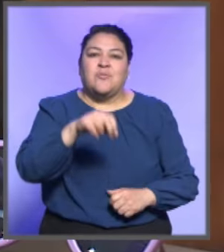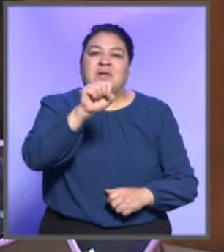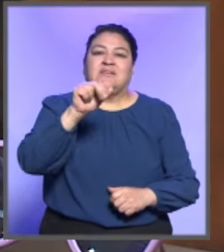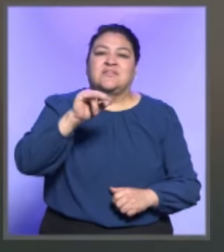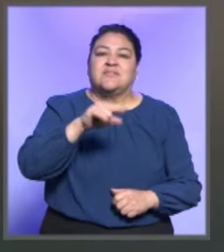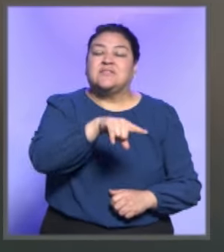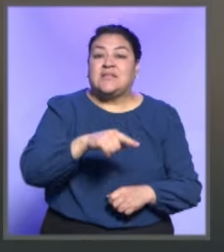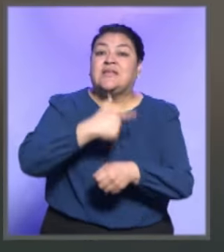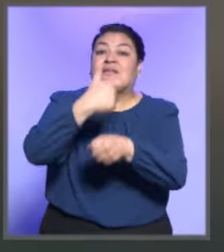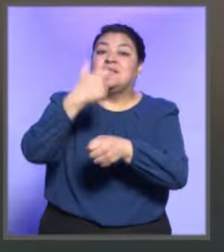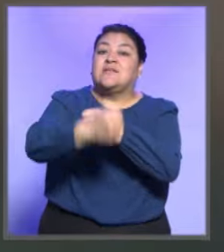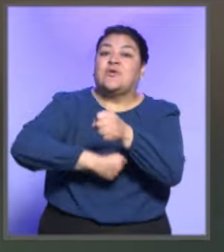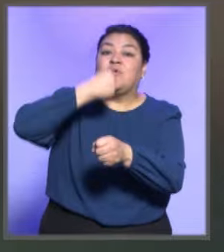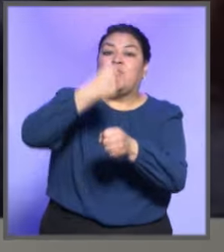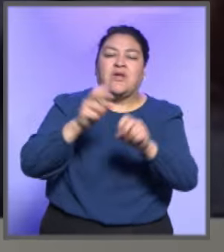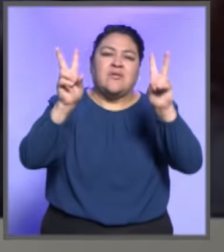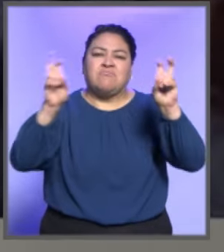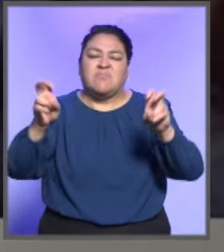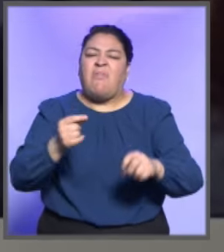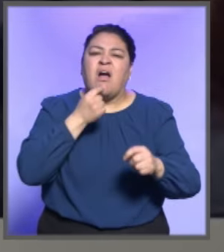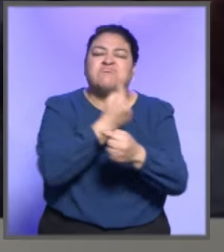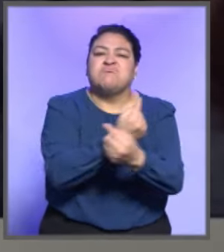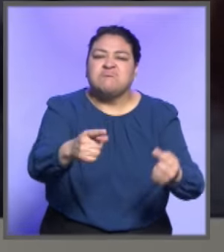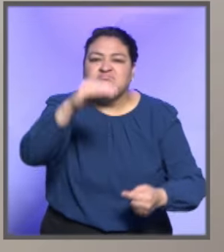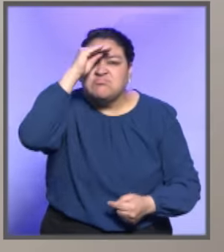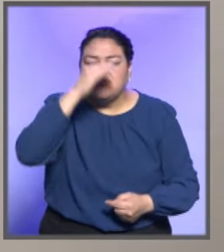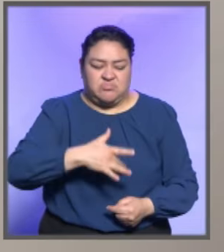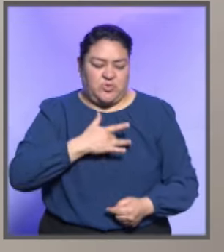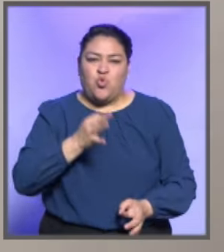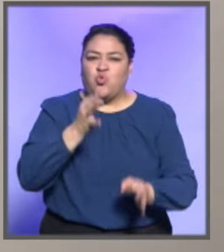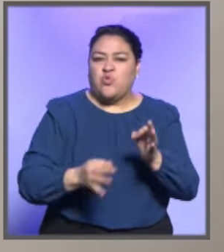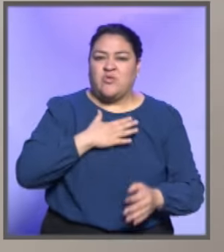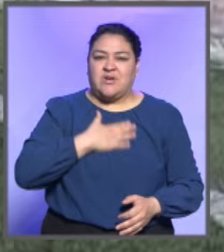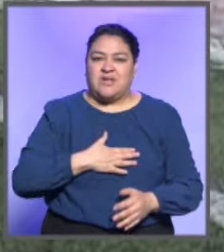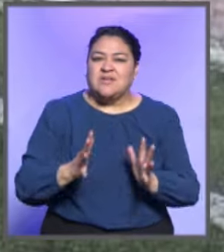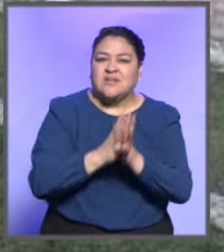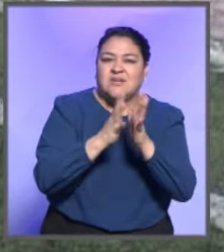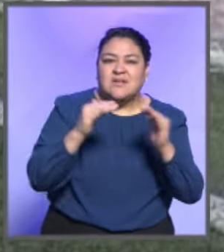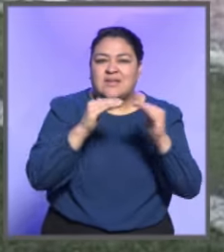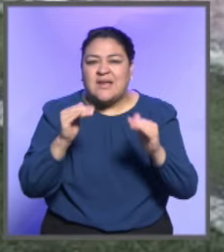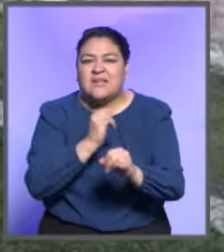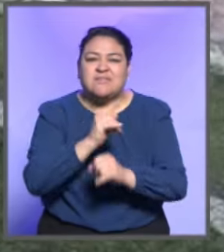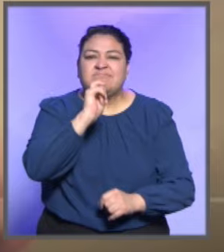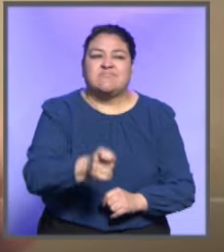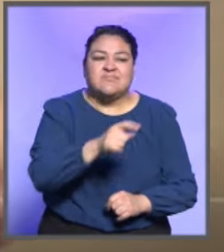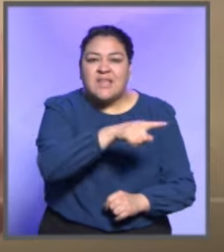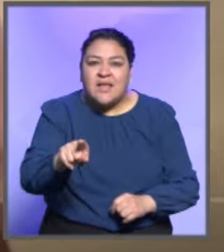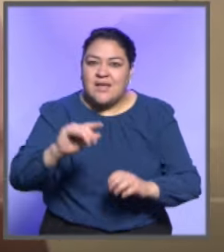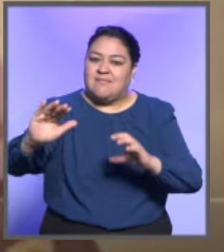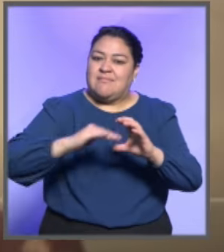Sánchez Morales. En esta séptima edición, bajo el lema ¿Qué piensa la niñez? Justicia, democracia y la era digital,